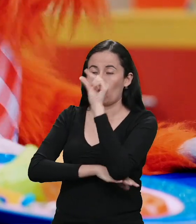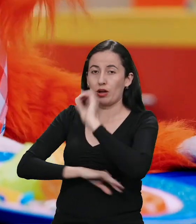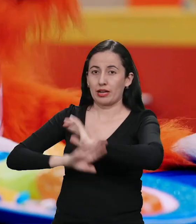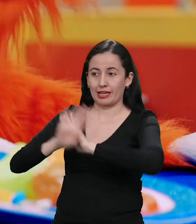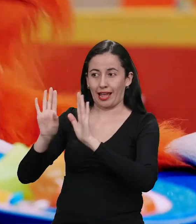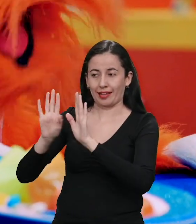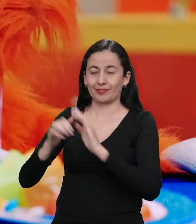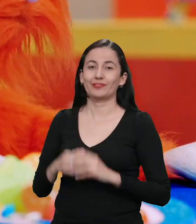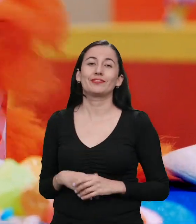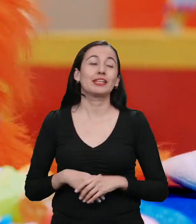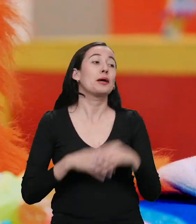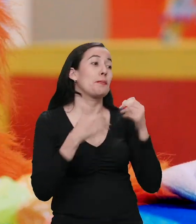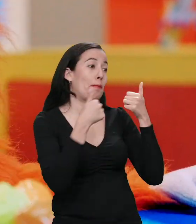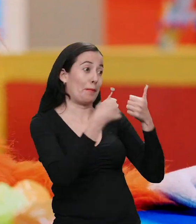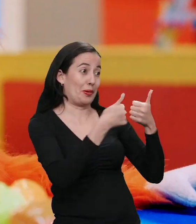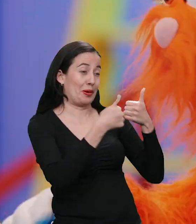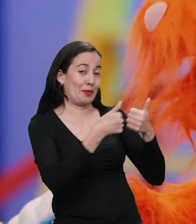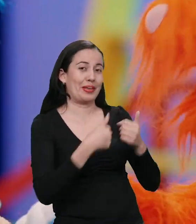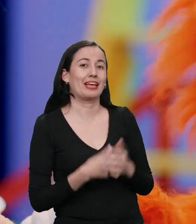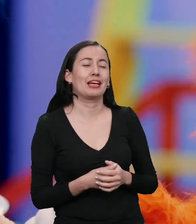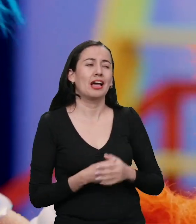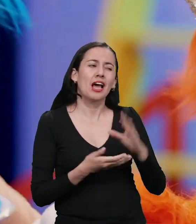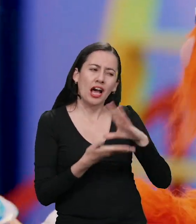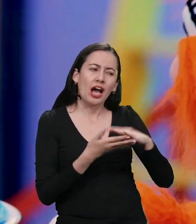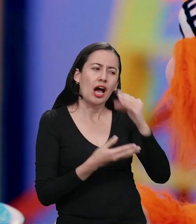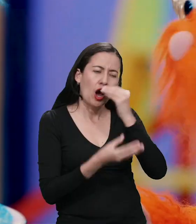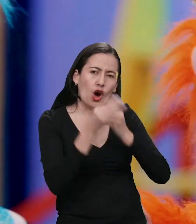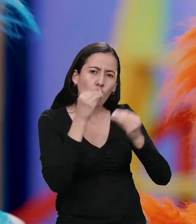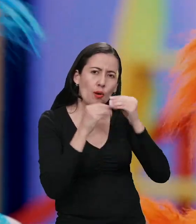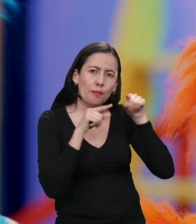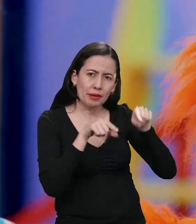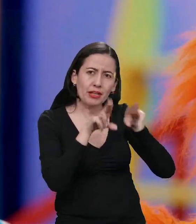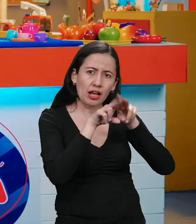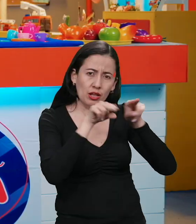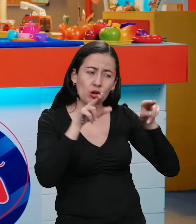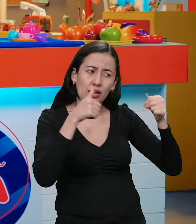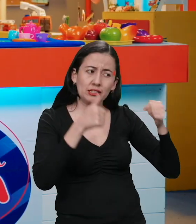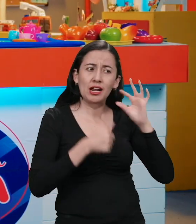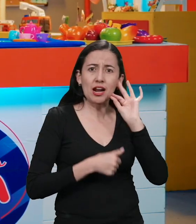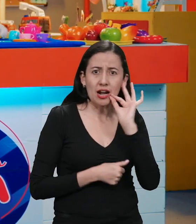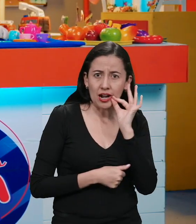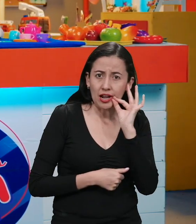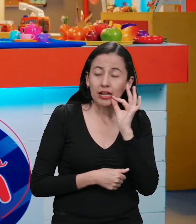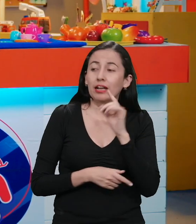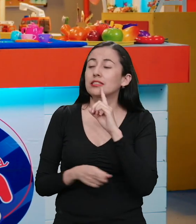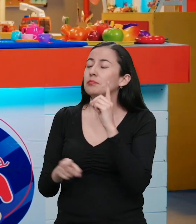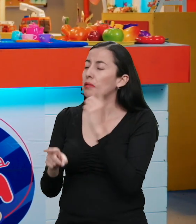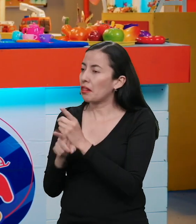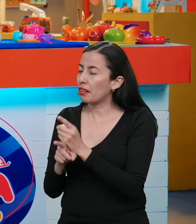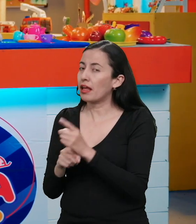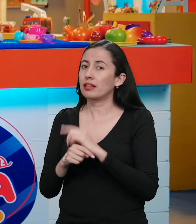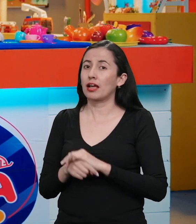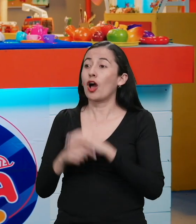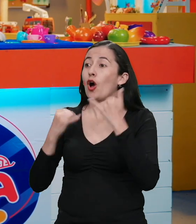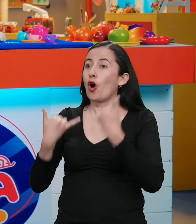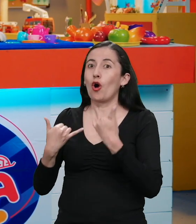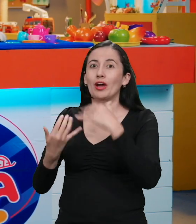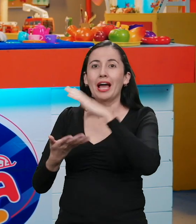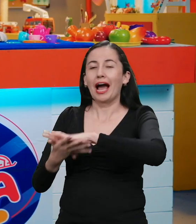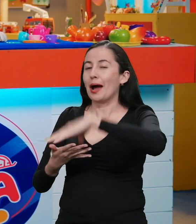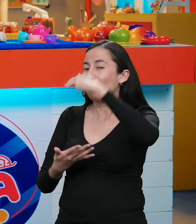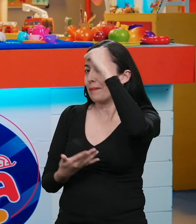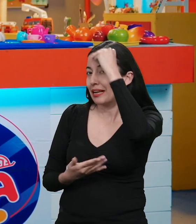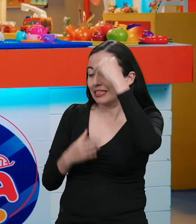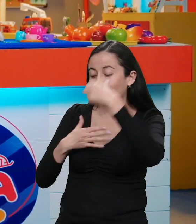un ratito y nada más. Muy bien, Polita. Es que la comida nutritiva es deliciosa. Ay, sí, es verdad. Hoy